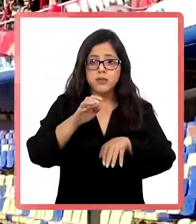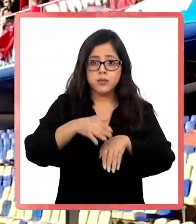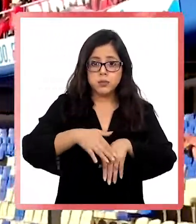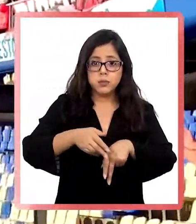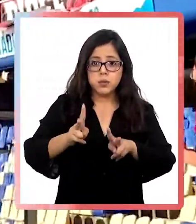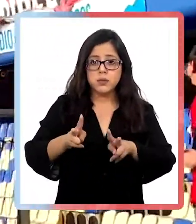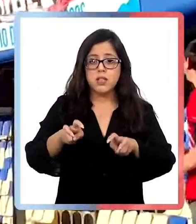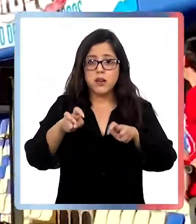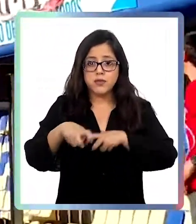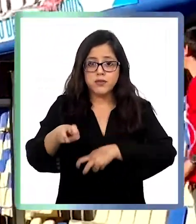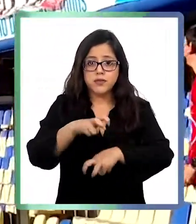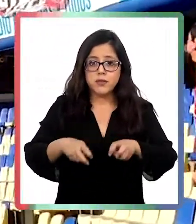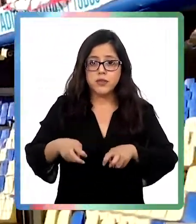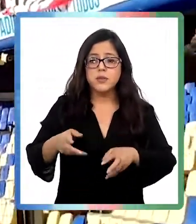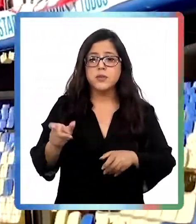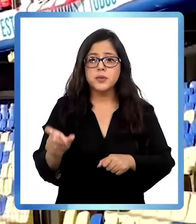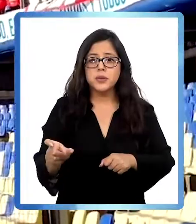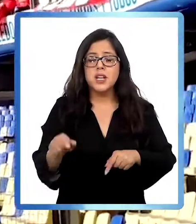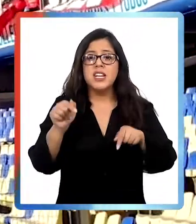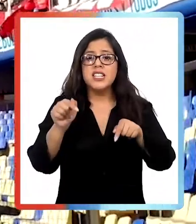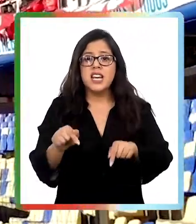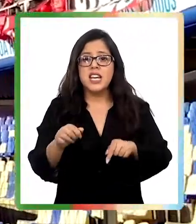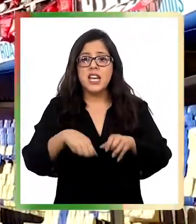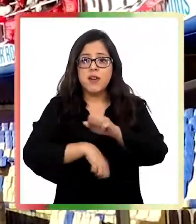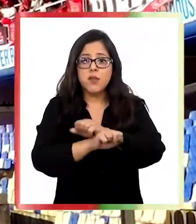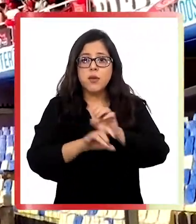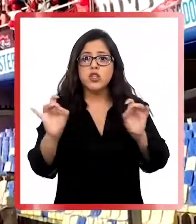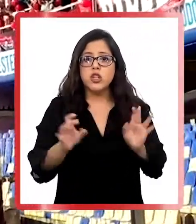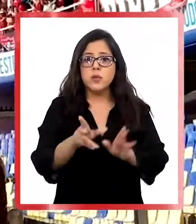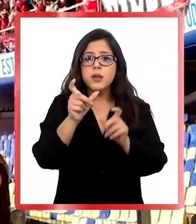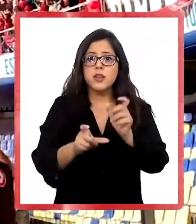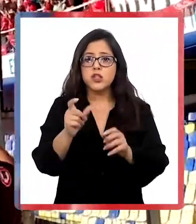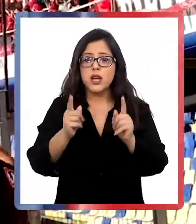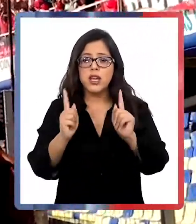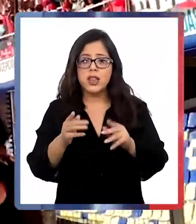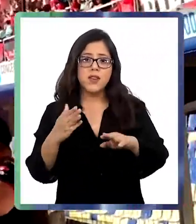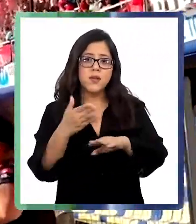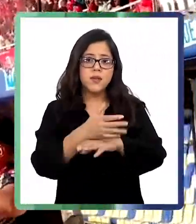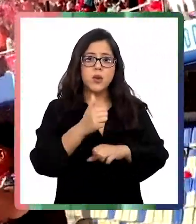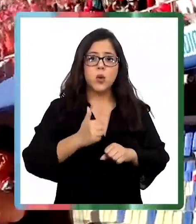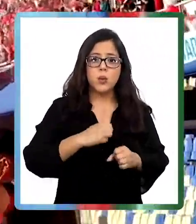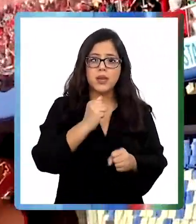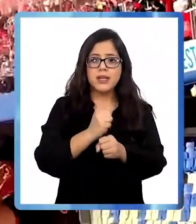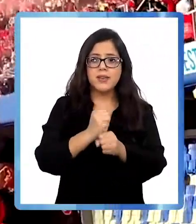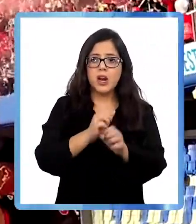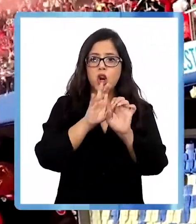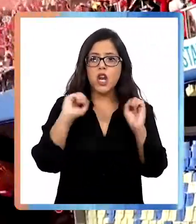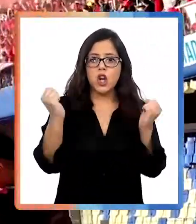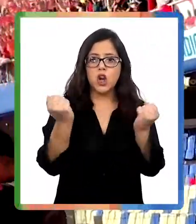fútbol, ese aforo se llena solo con las personas que deben cumplir su trabajo al interior de cada estadio.